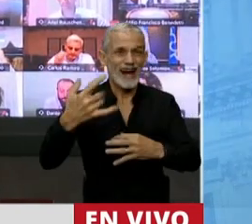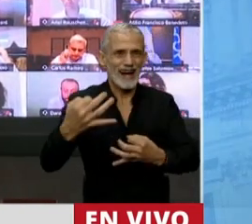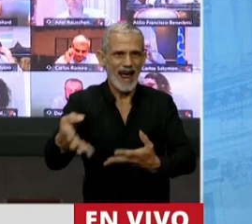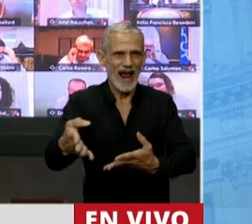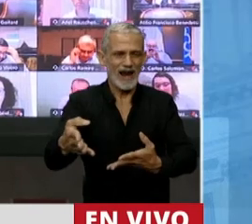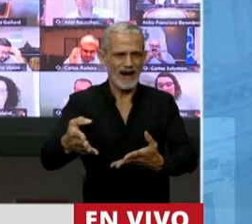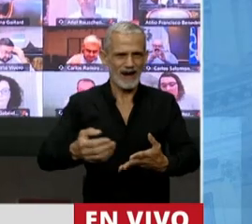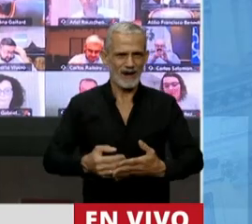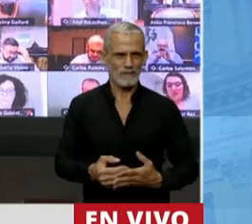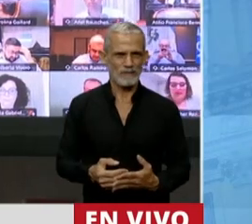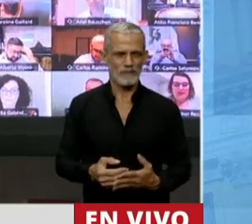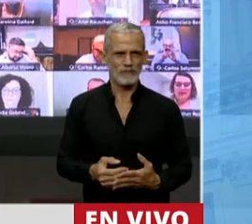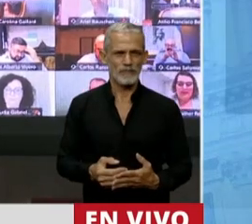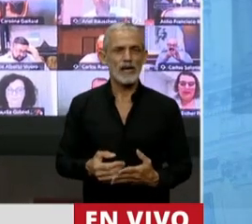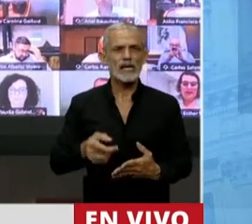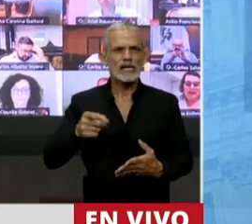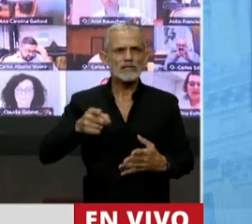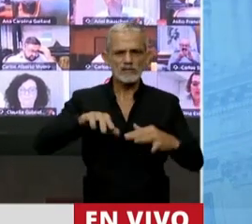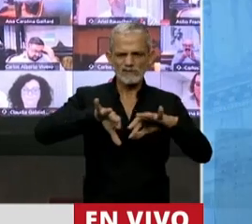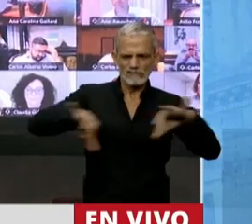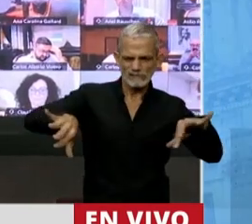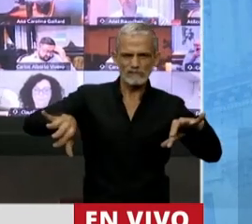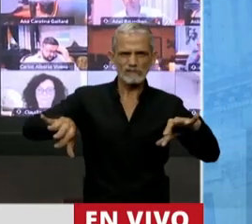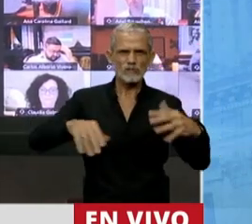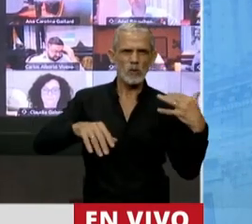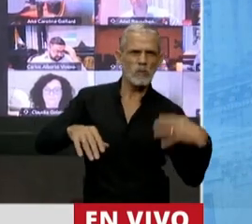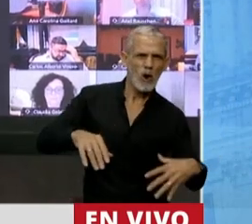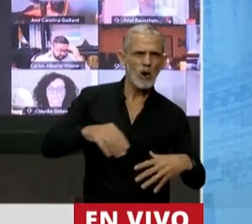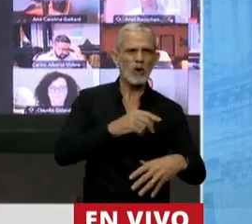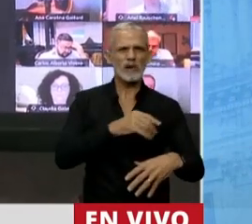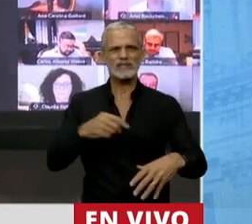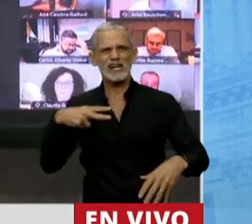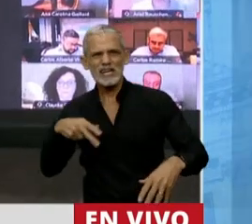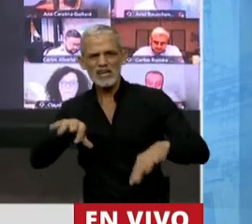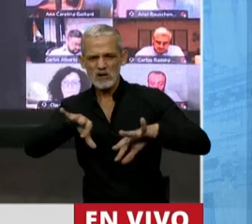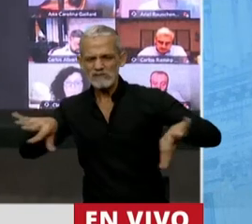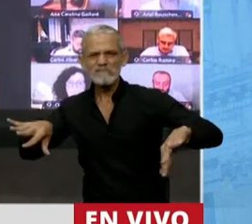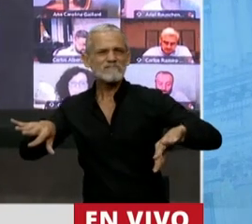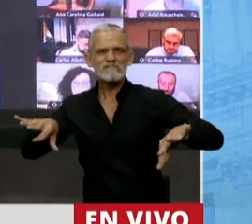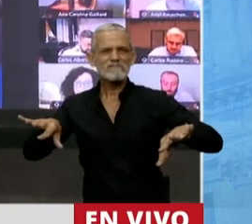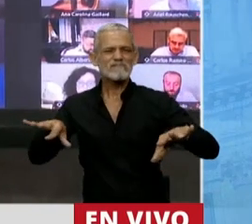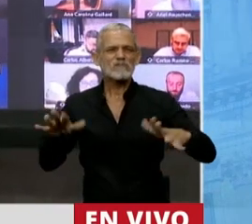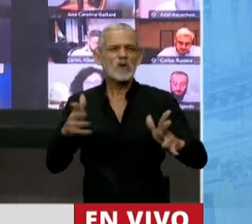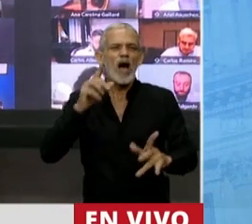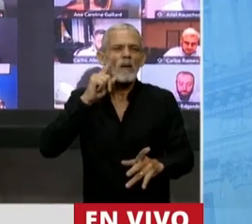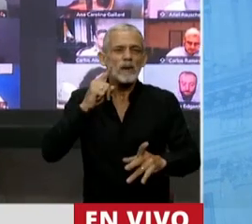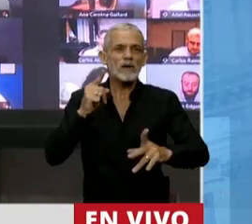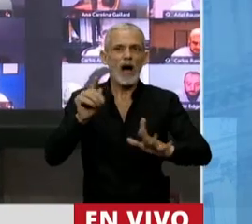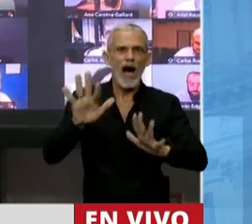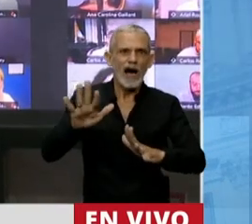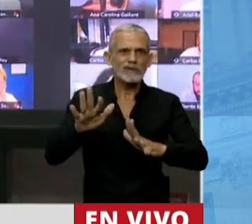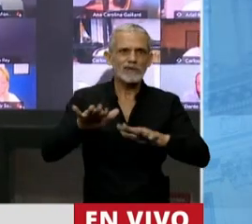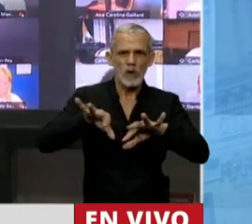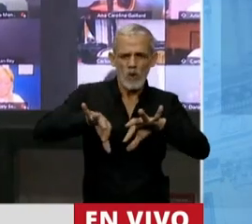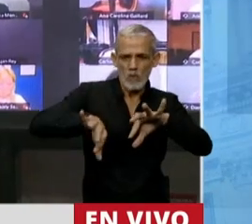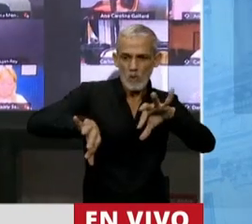esa división que conlleva al peligro de seguir generando más